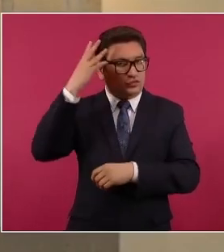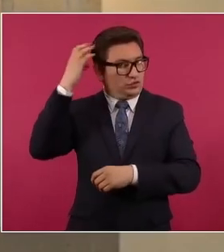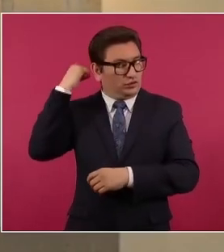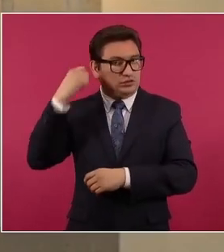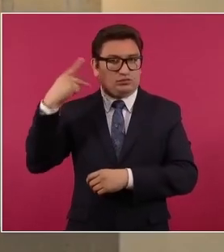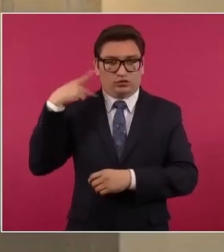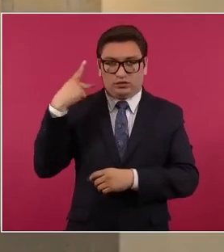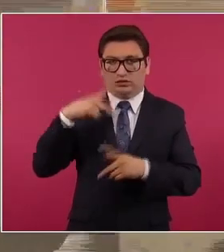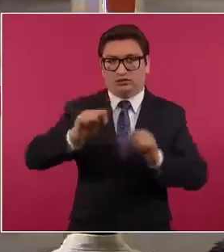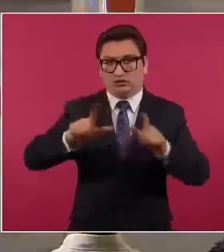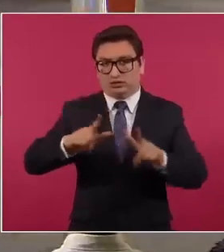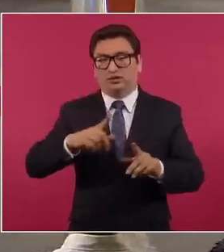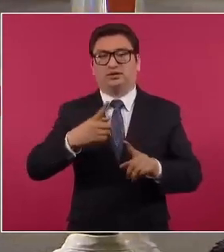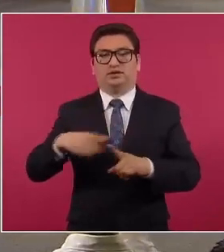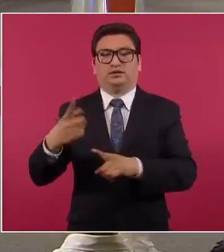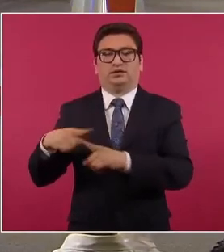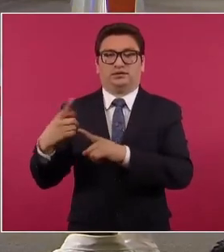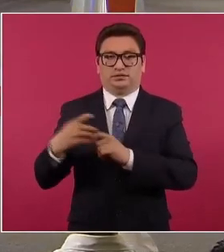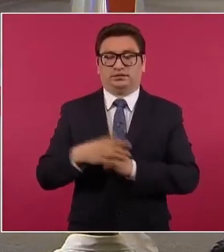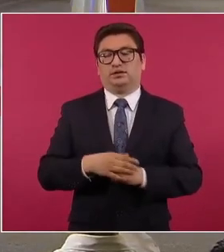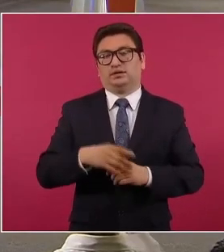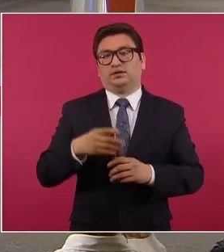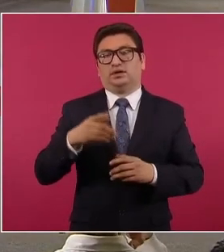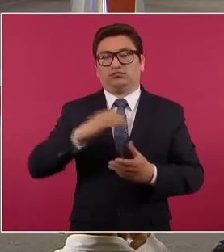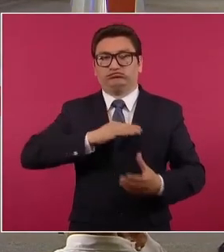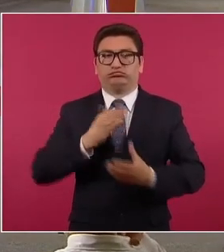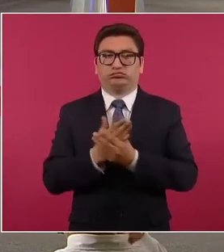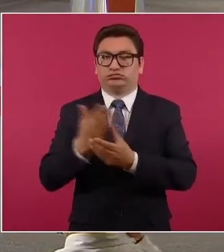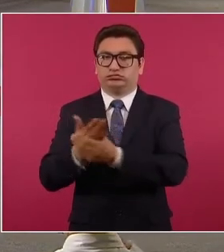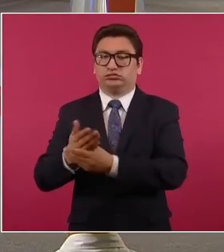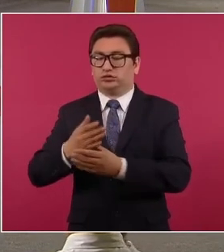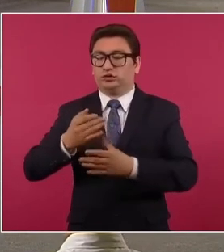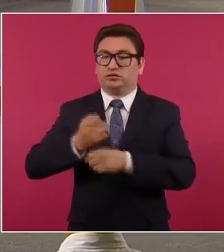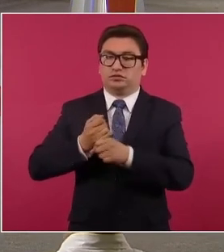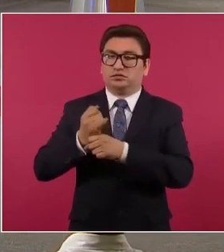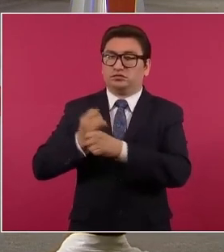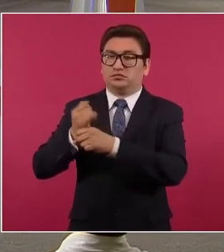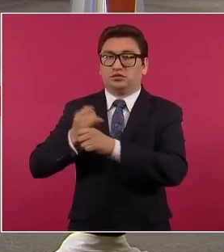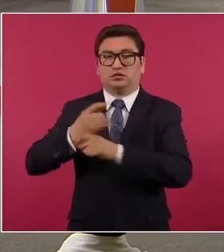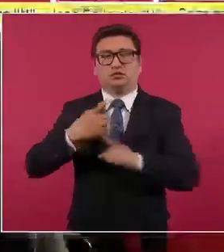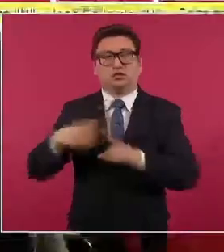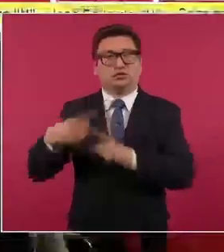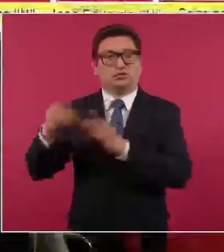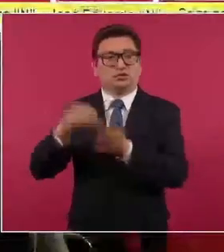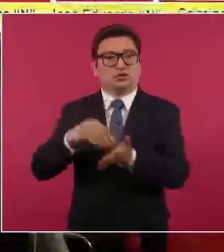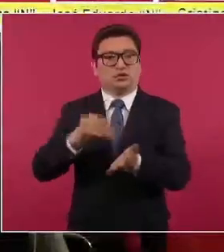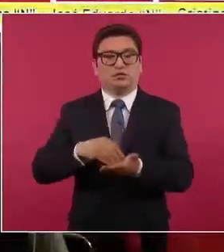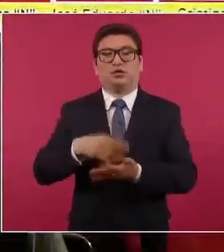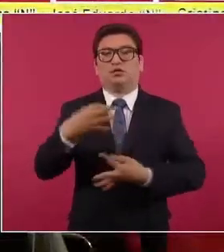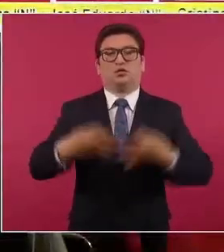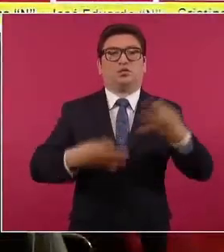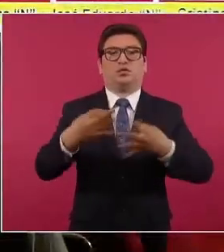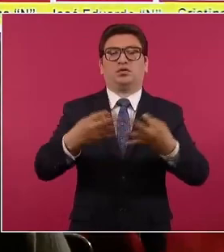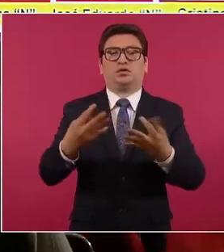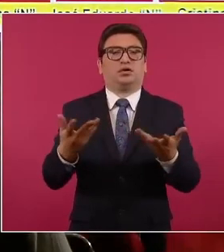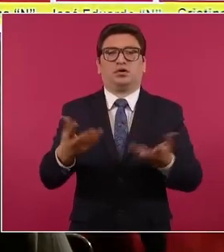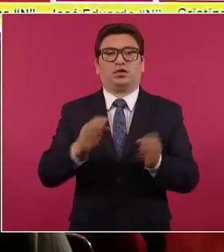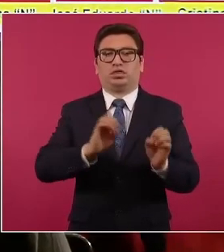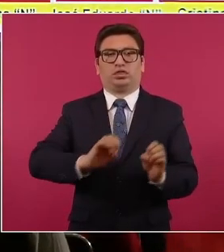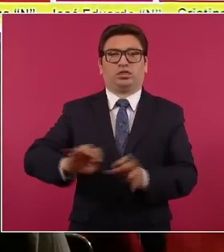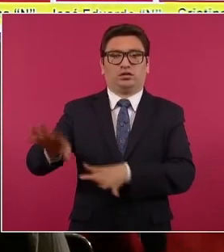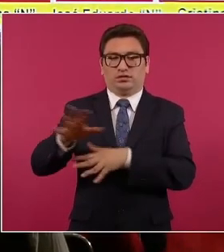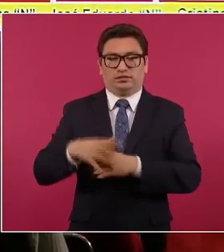Puebla y Tlaxcala. Y hay diversas carpetas de investigación abiertas todavía. El juez determinó no